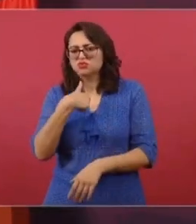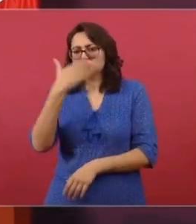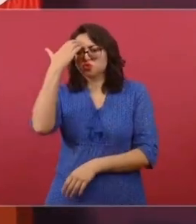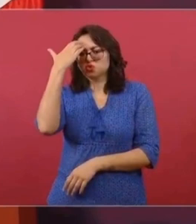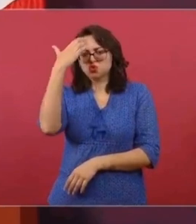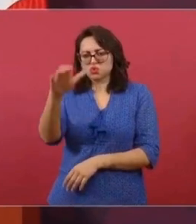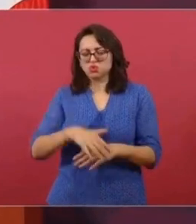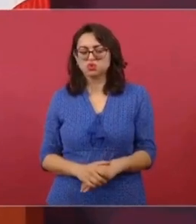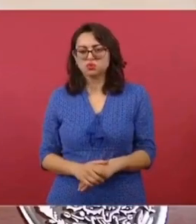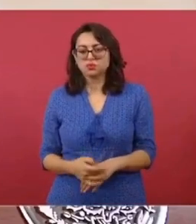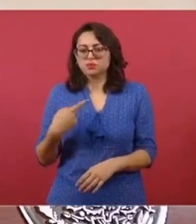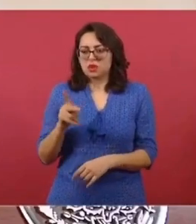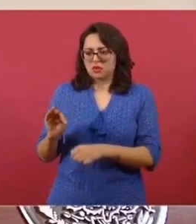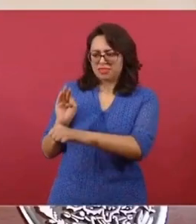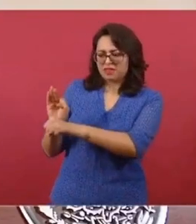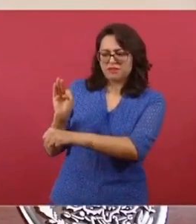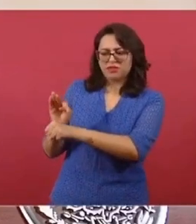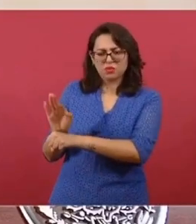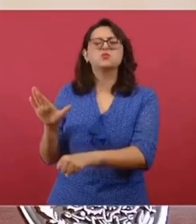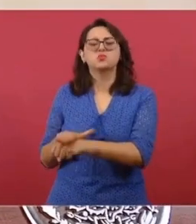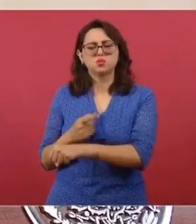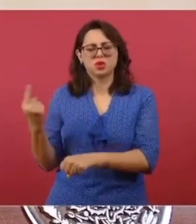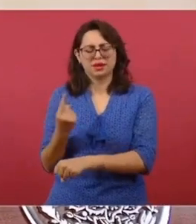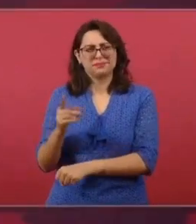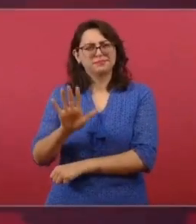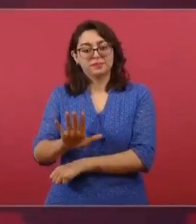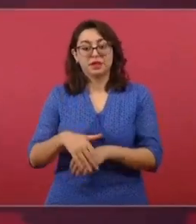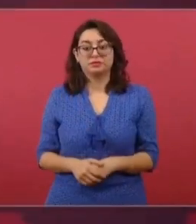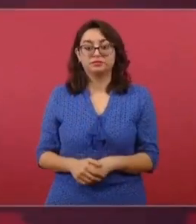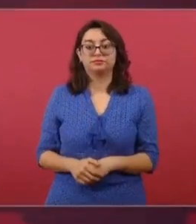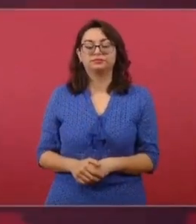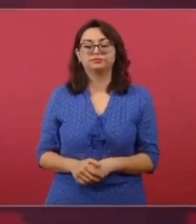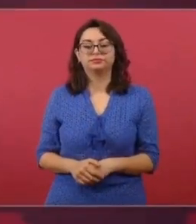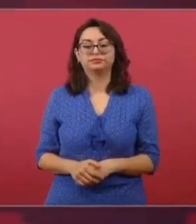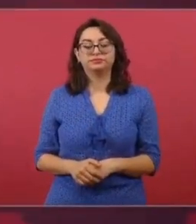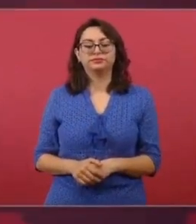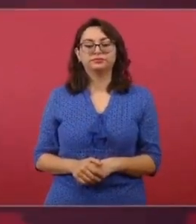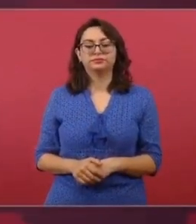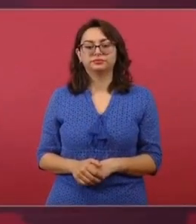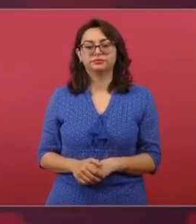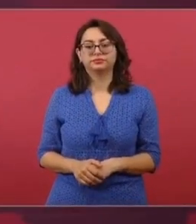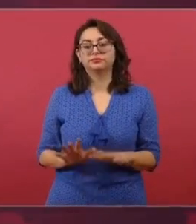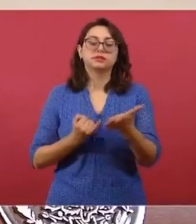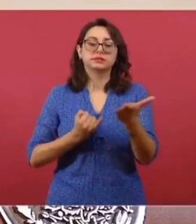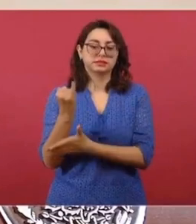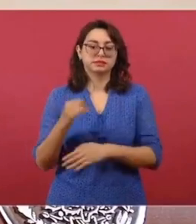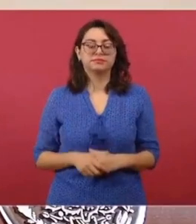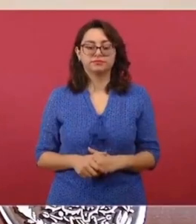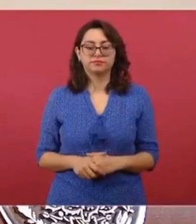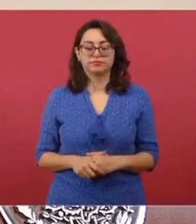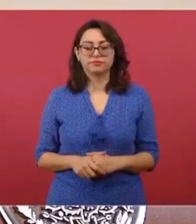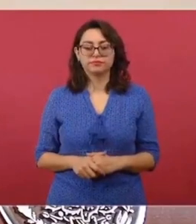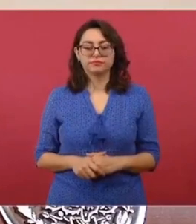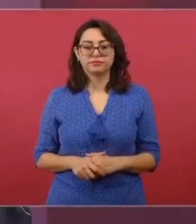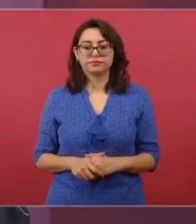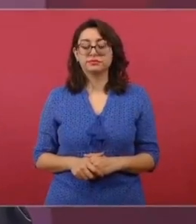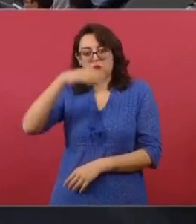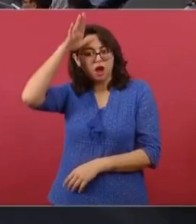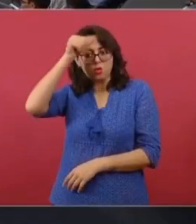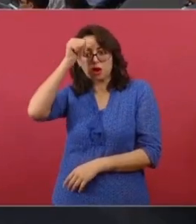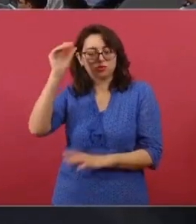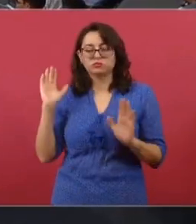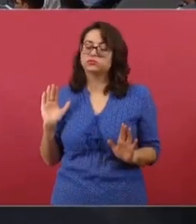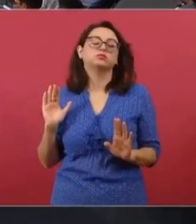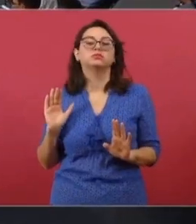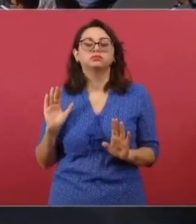tomando Martín, yo nada más voy a esperar lo que opine la gente, voy a ir hacia lo que la gente diga,